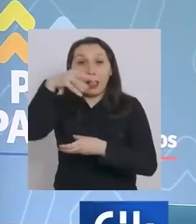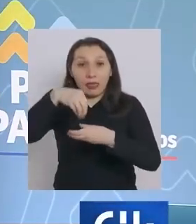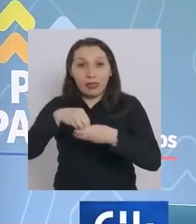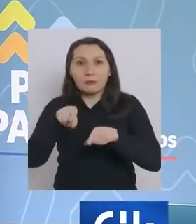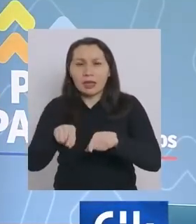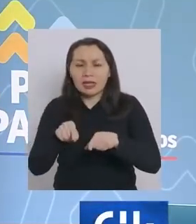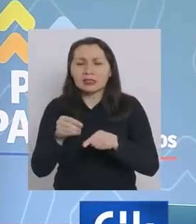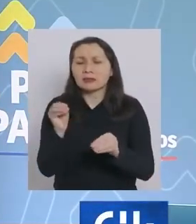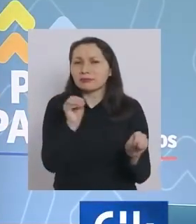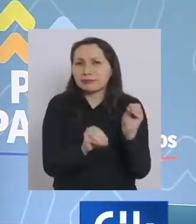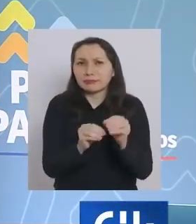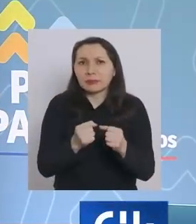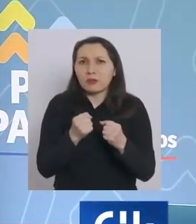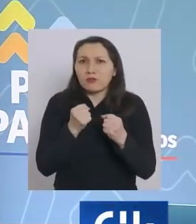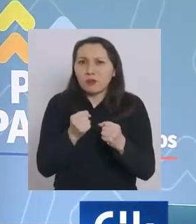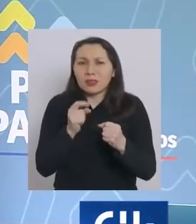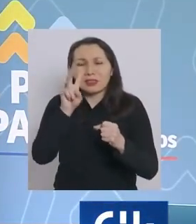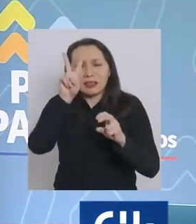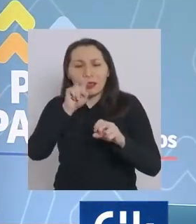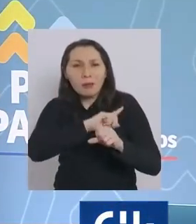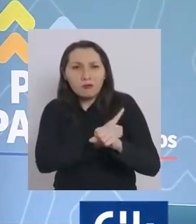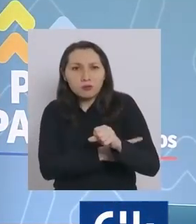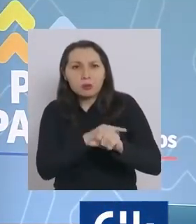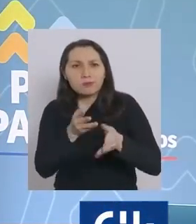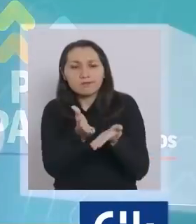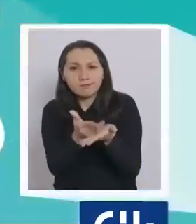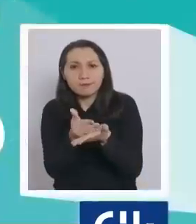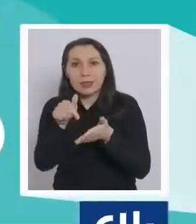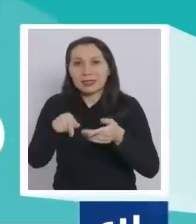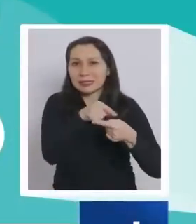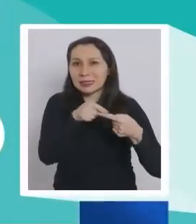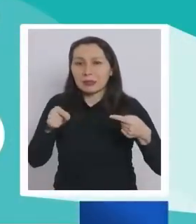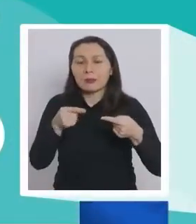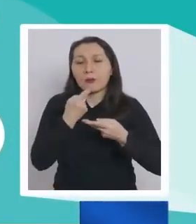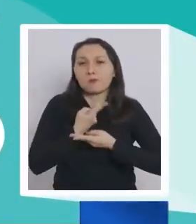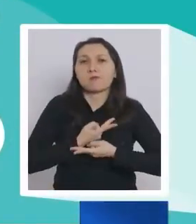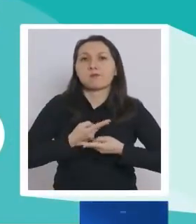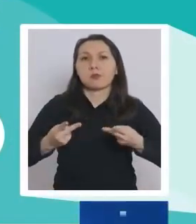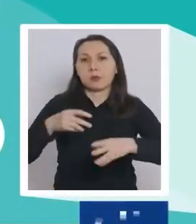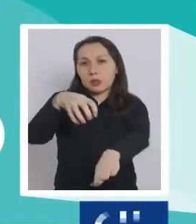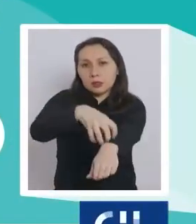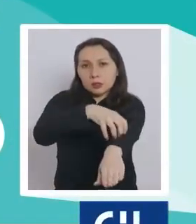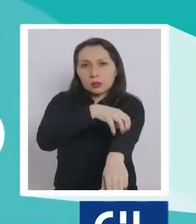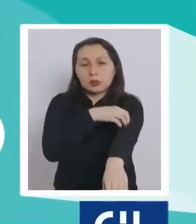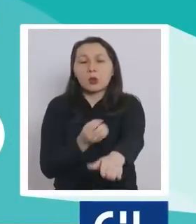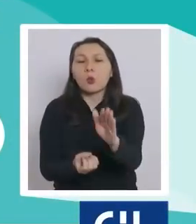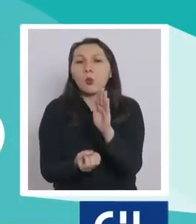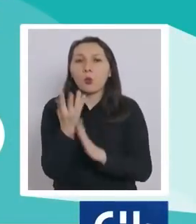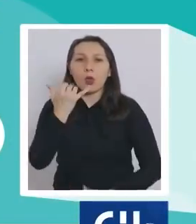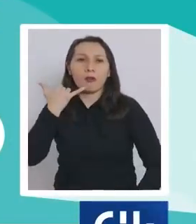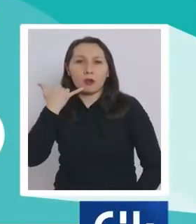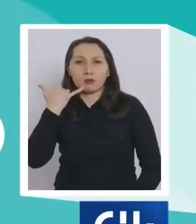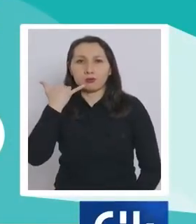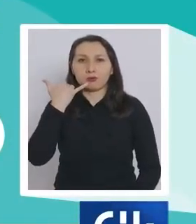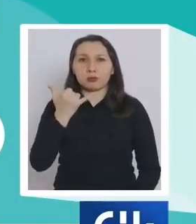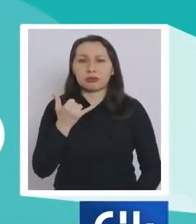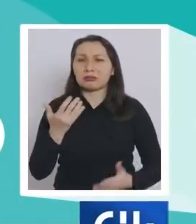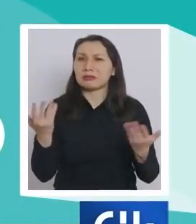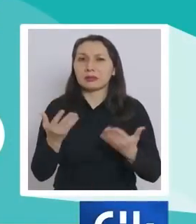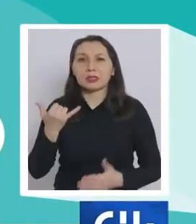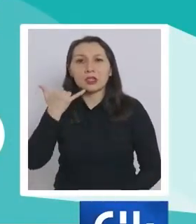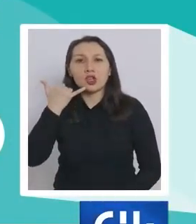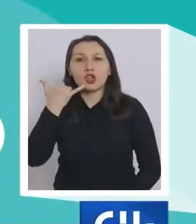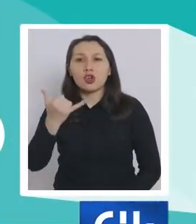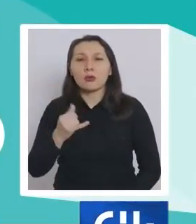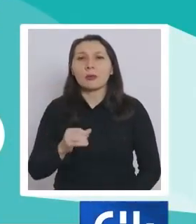ese reforzamiento tiene que ver con el lanzamiento que se ha hecho esta semana en todas las regiones de una nueva línea telefónica. Se trata del